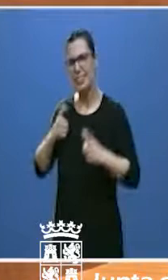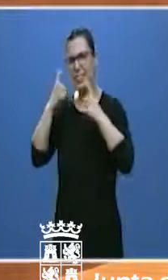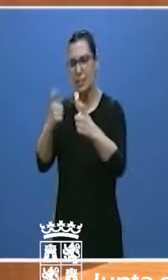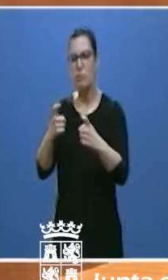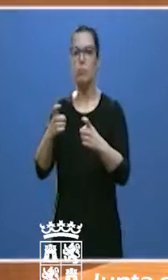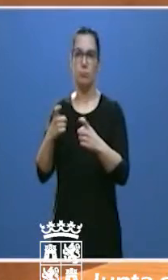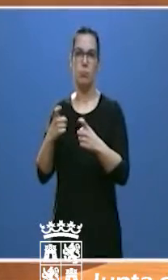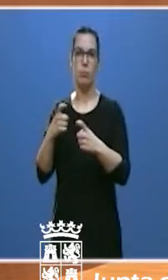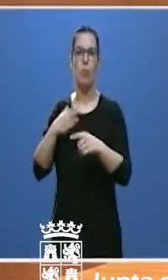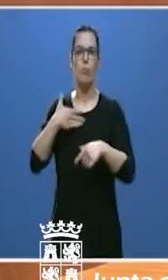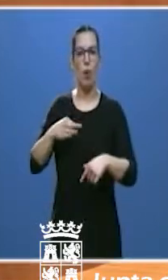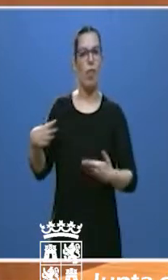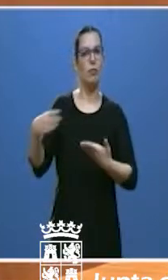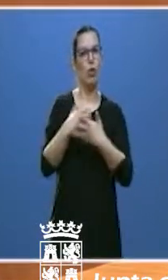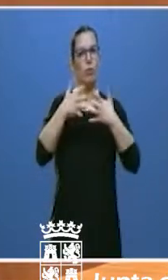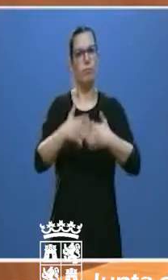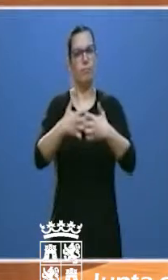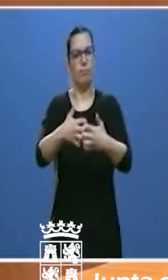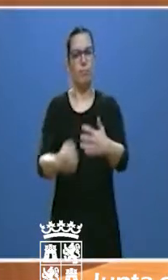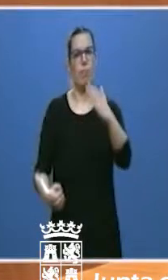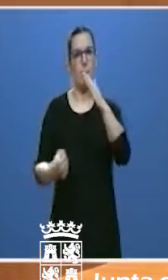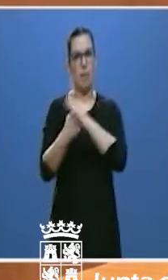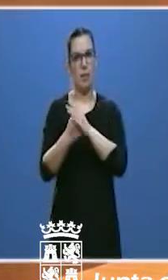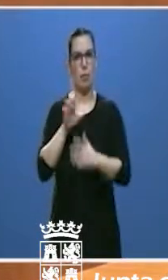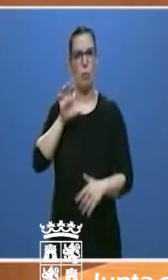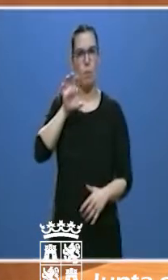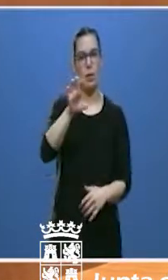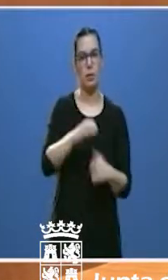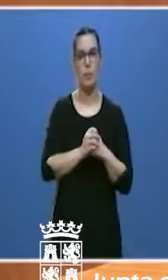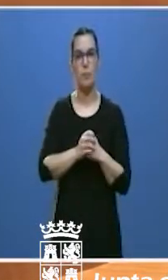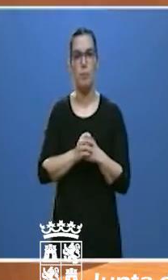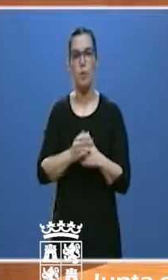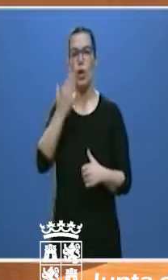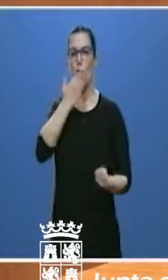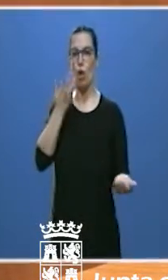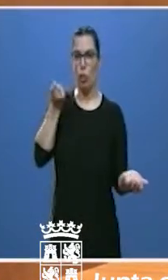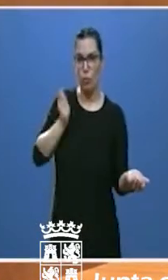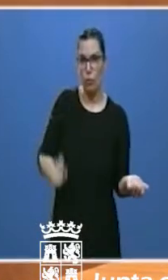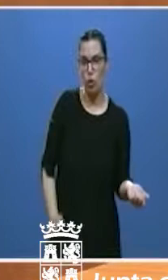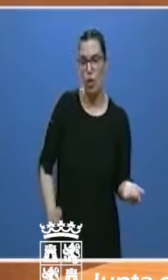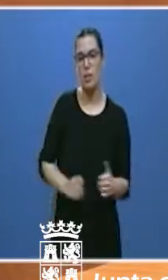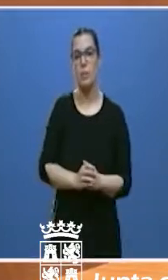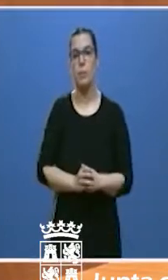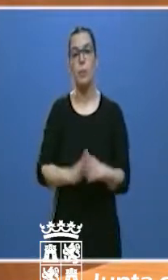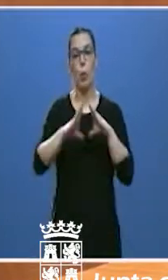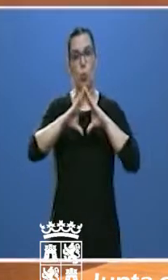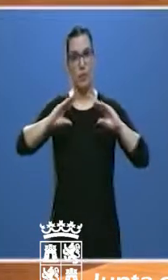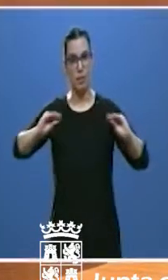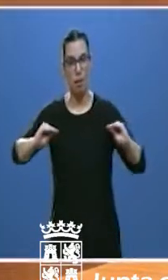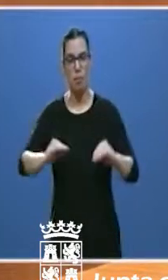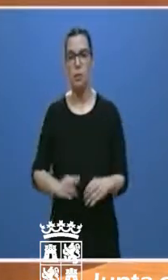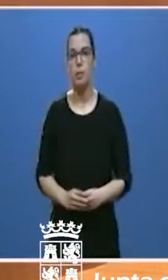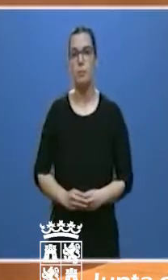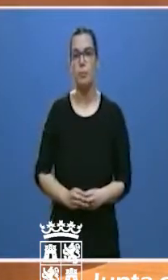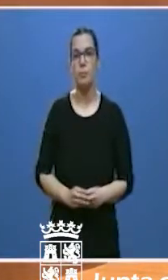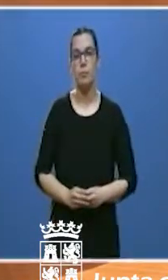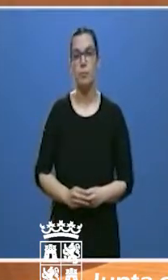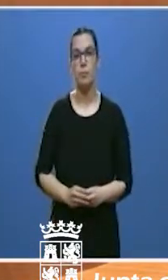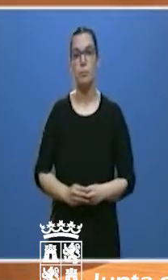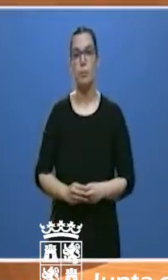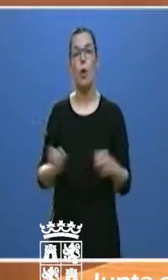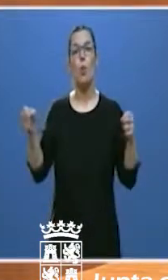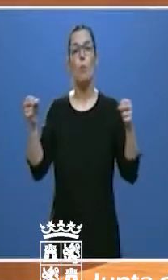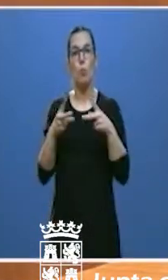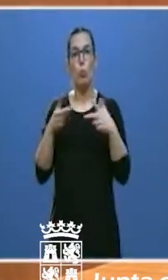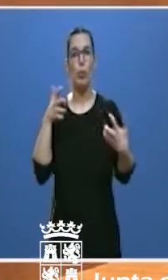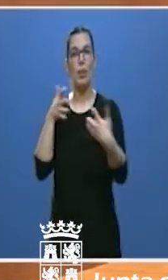funcione lo más posible este país. A los colegios profesionales. A las universidades. A las mutuas de